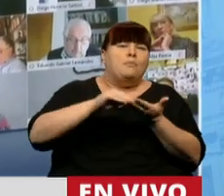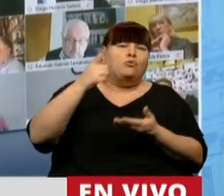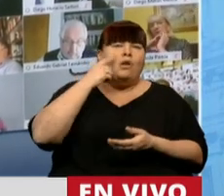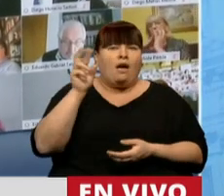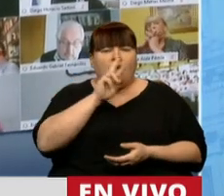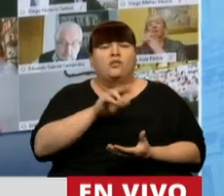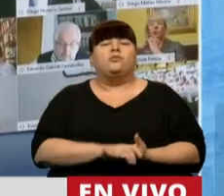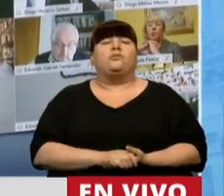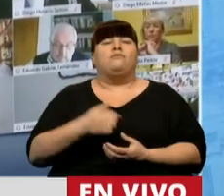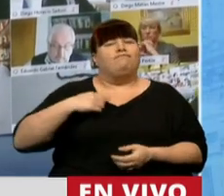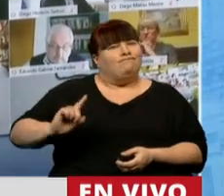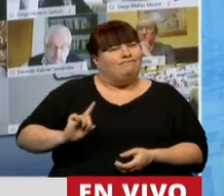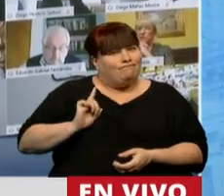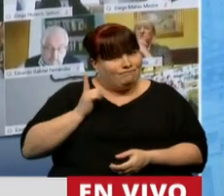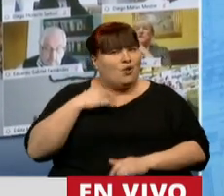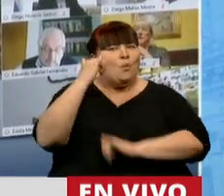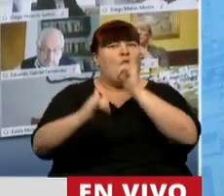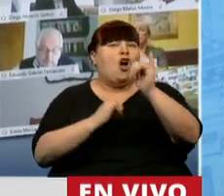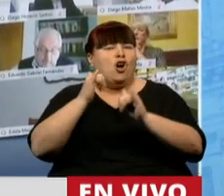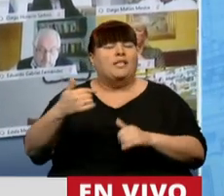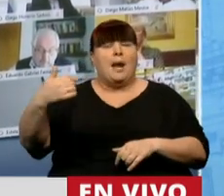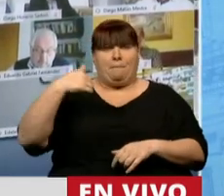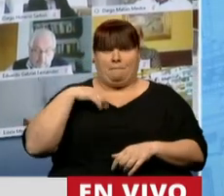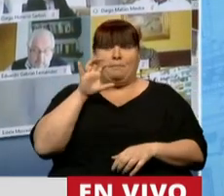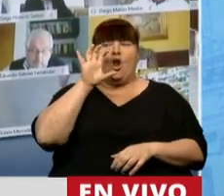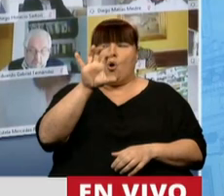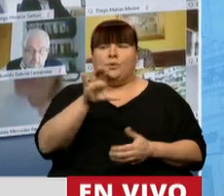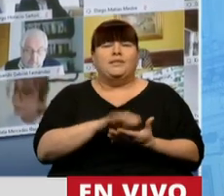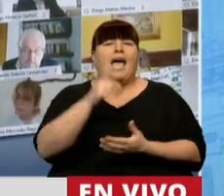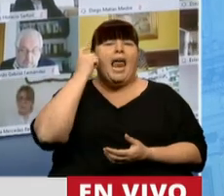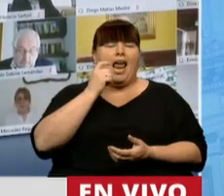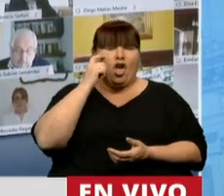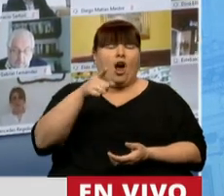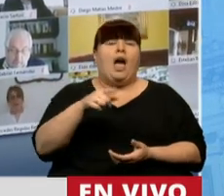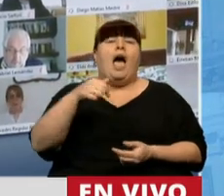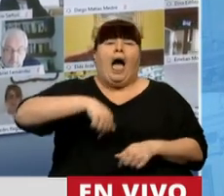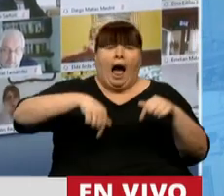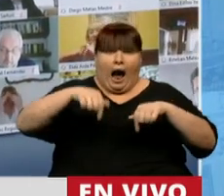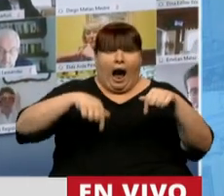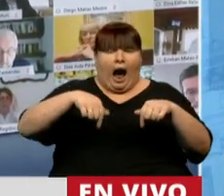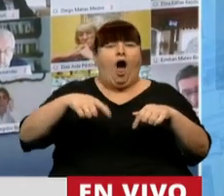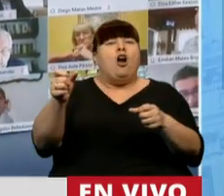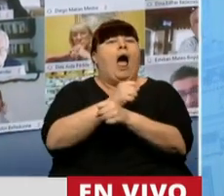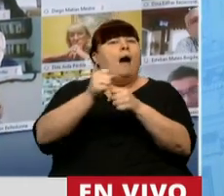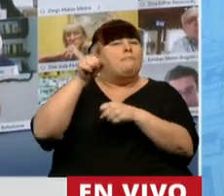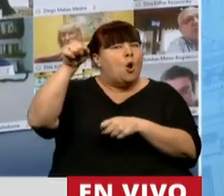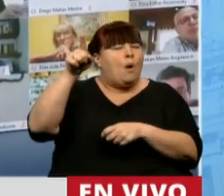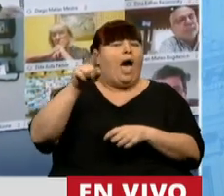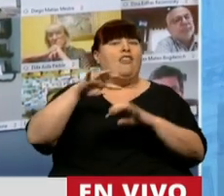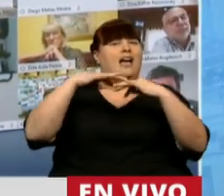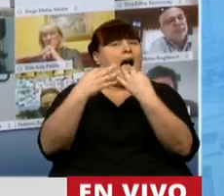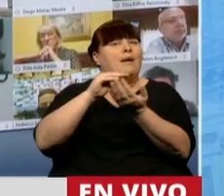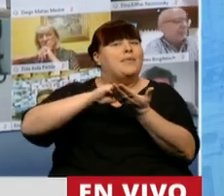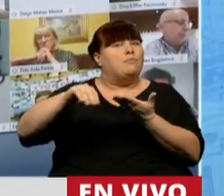diputadas, me honra contarles que en mi provincia, en este momento, se está aprobando en la